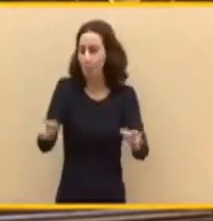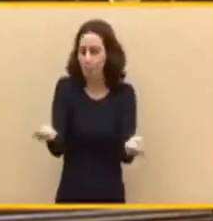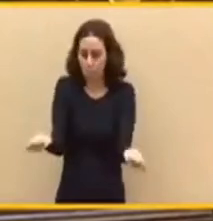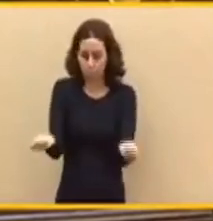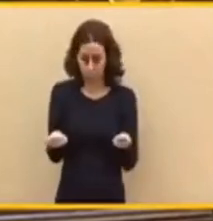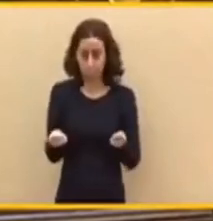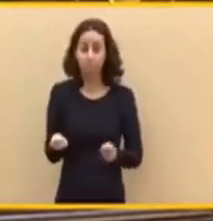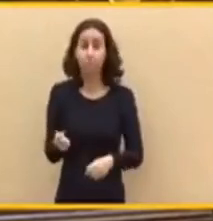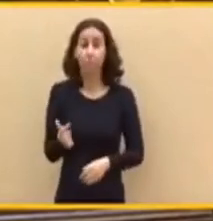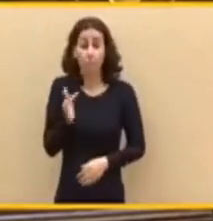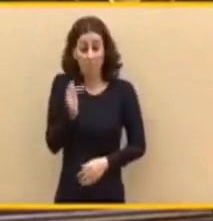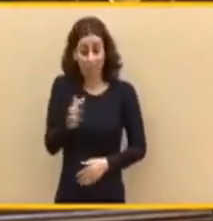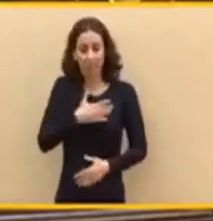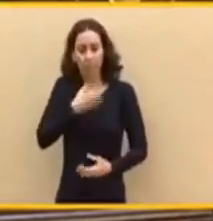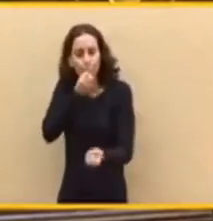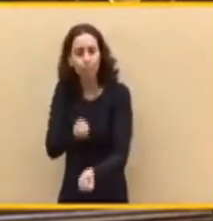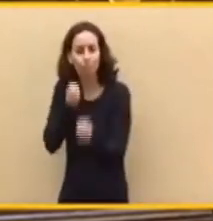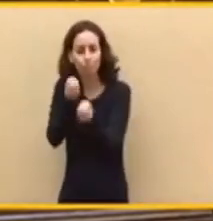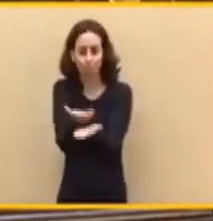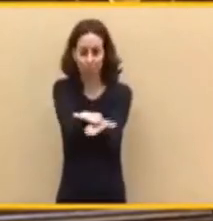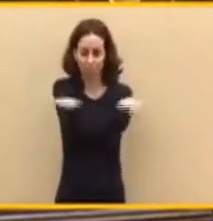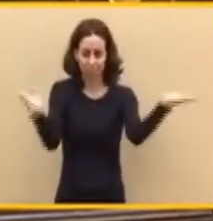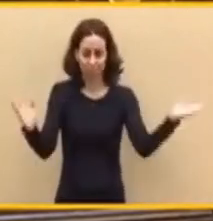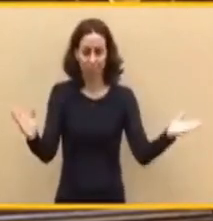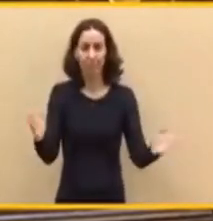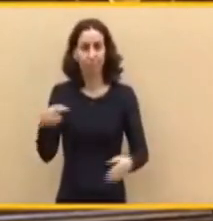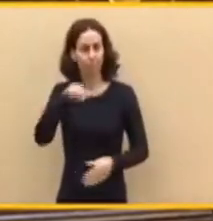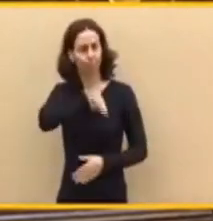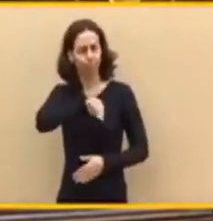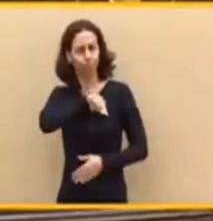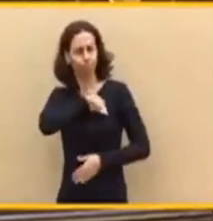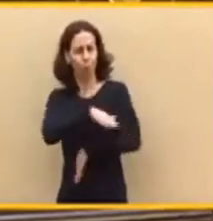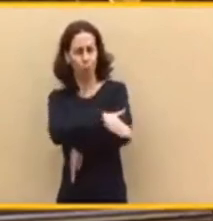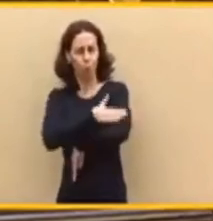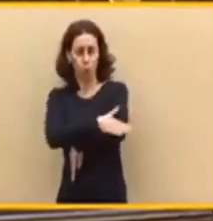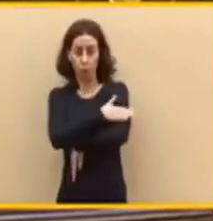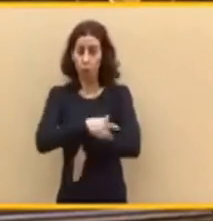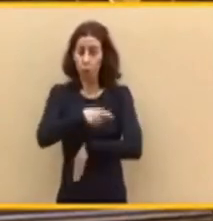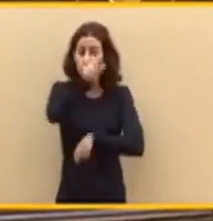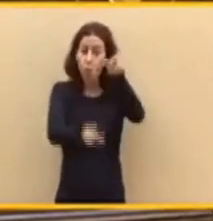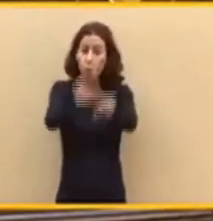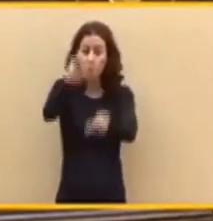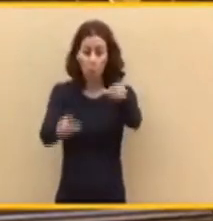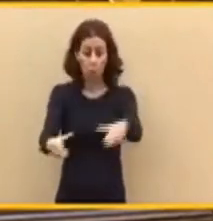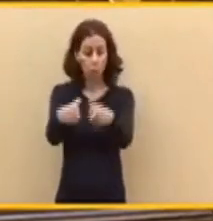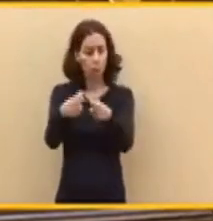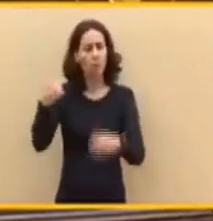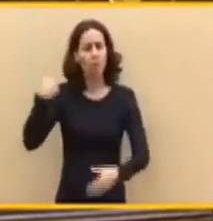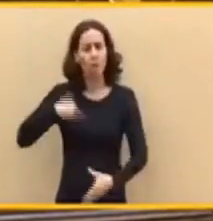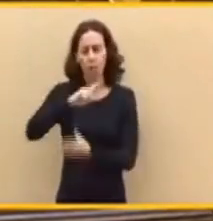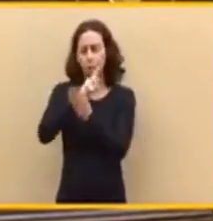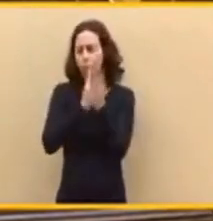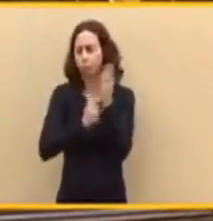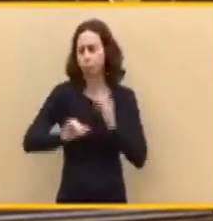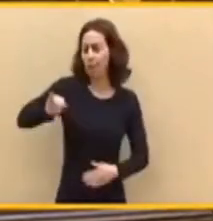El Gobierno es consciente, somos conscientes de que la ciudadanía empieza a estar cansada de meses realizando esfuerzos y sacrificios,